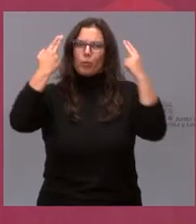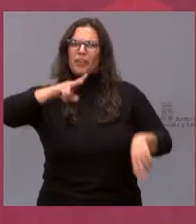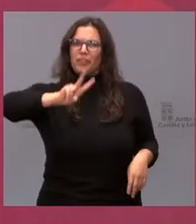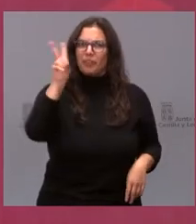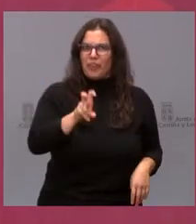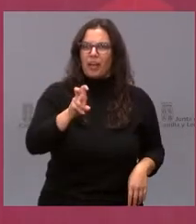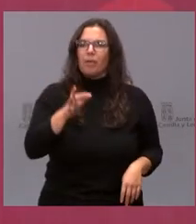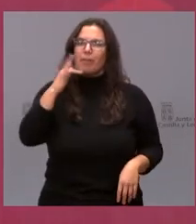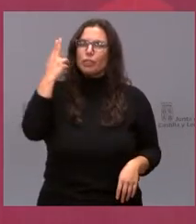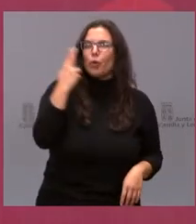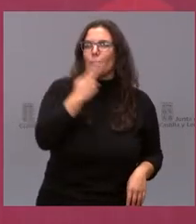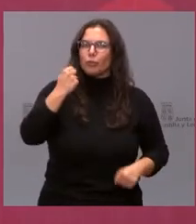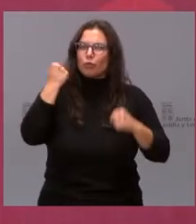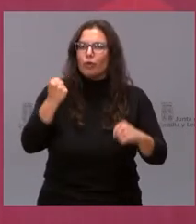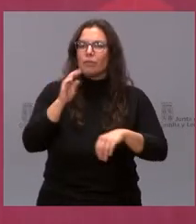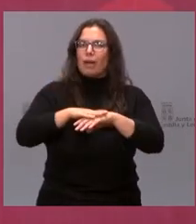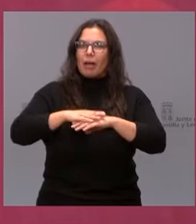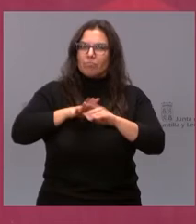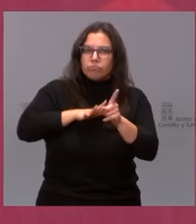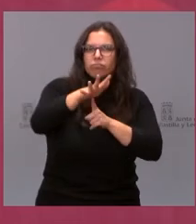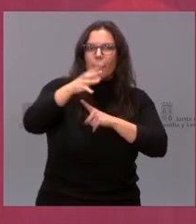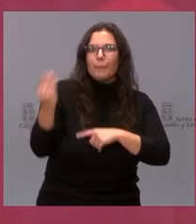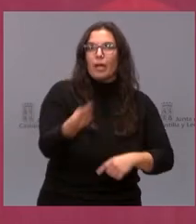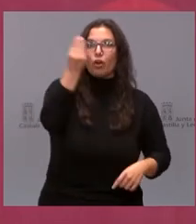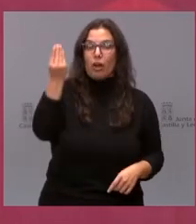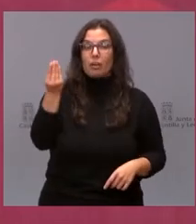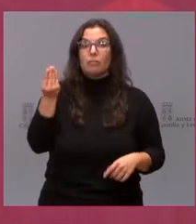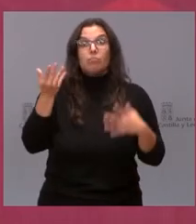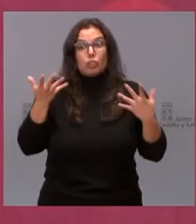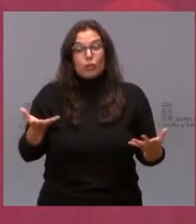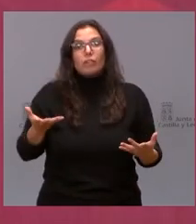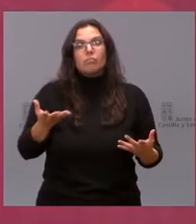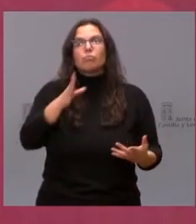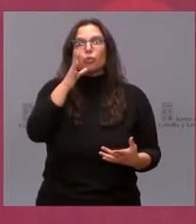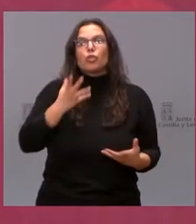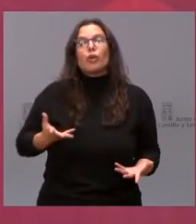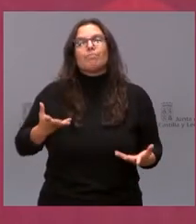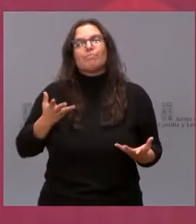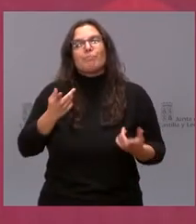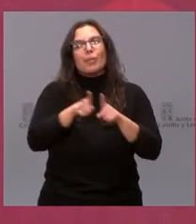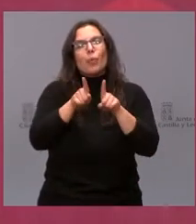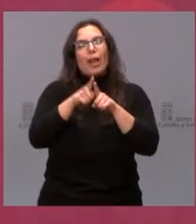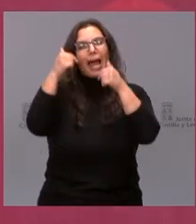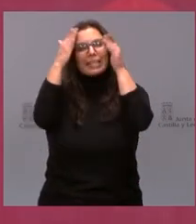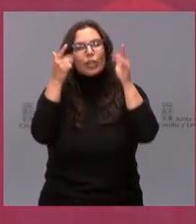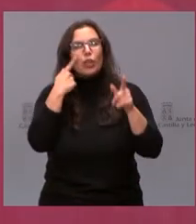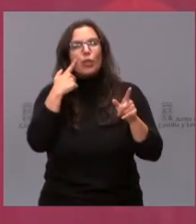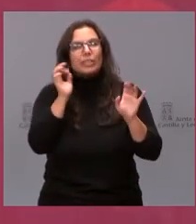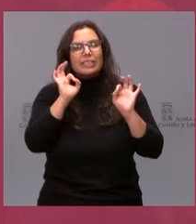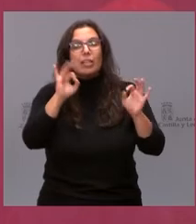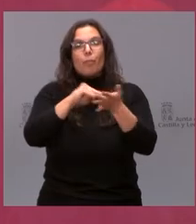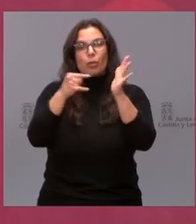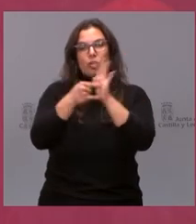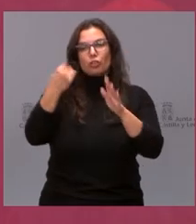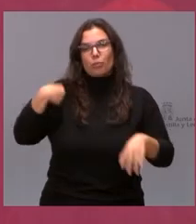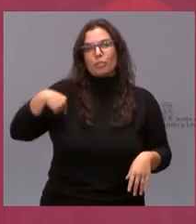comprometidos en mejorarla. Por ello y para ello vamos a prestar especial atención al proyecto que